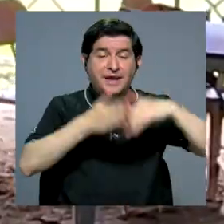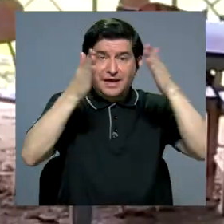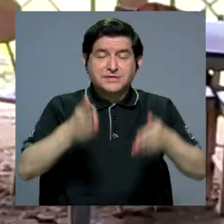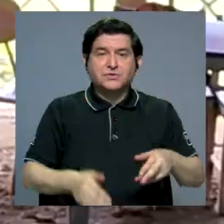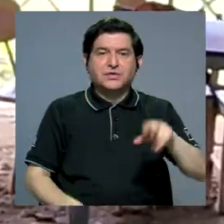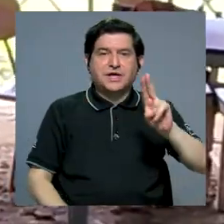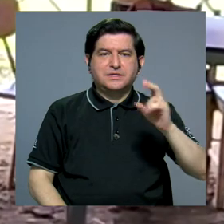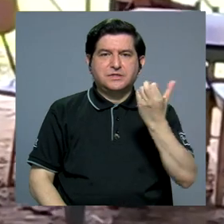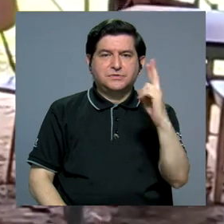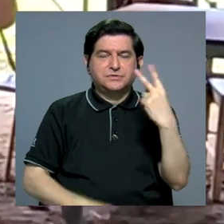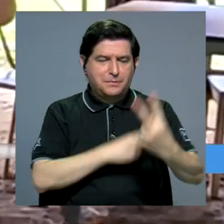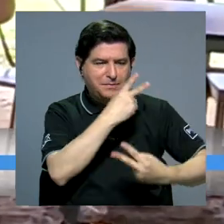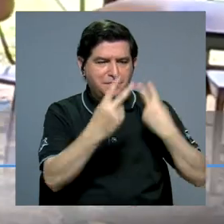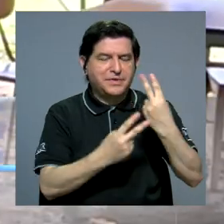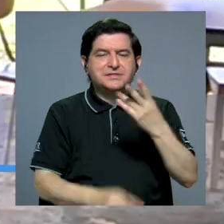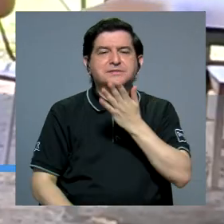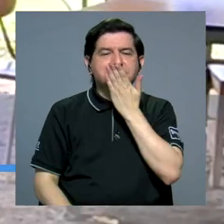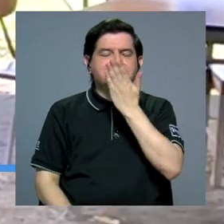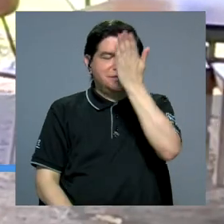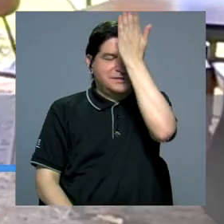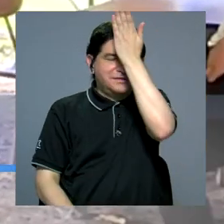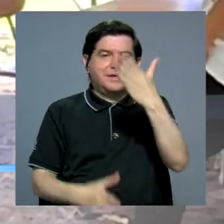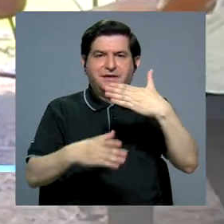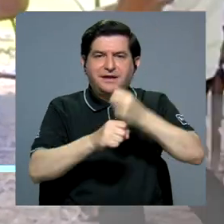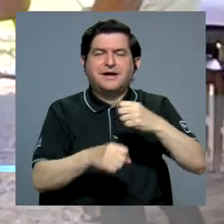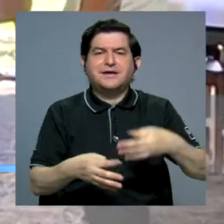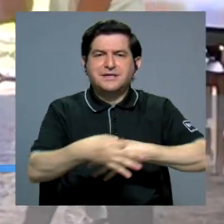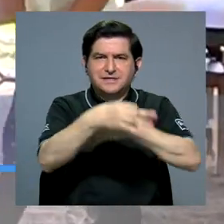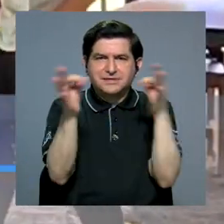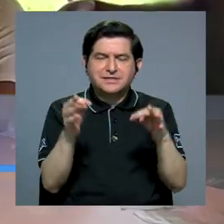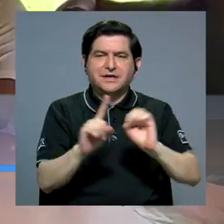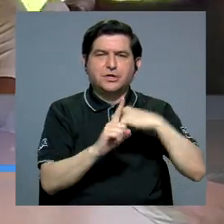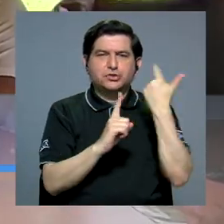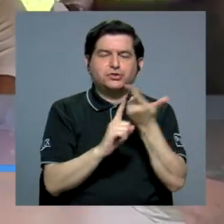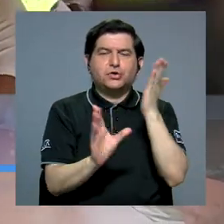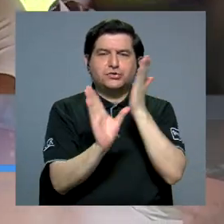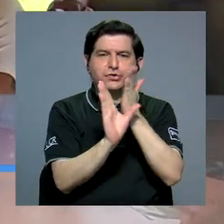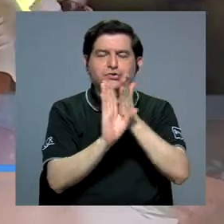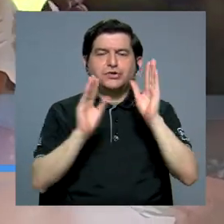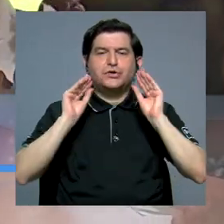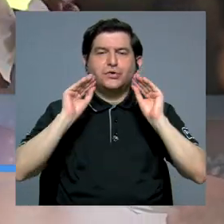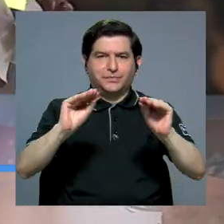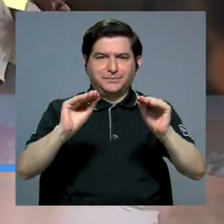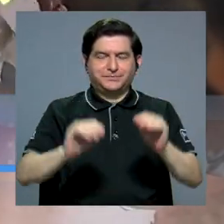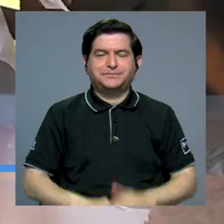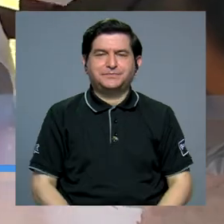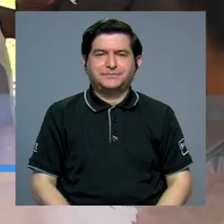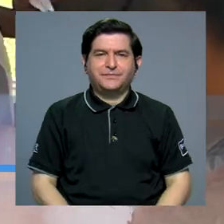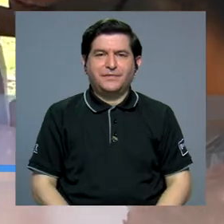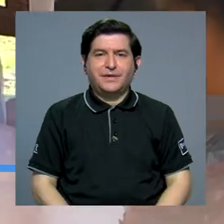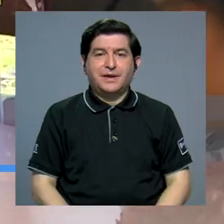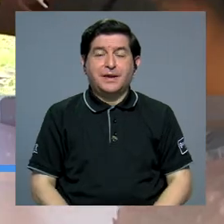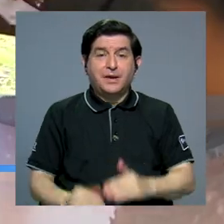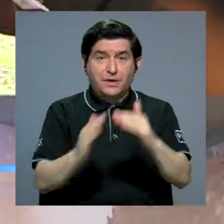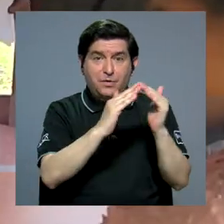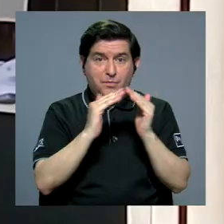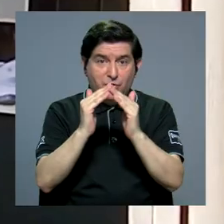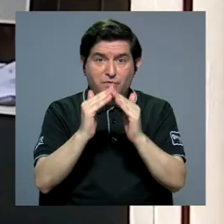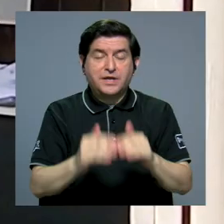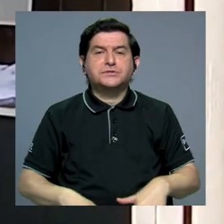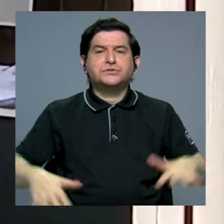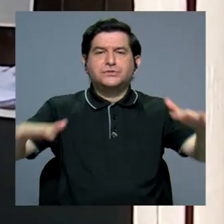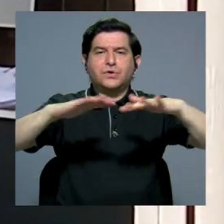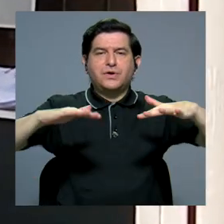Los estudiantes de la UCR que visitan Talamanca realizan talleres socio y psicoeducativos, en los cuales los